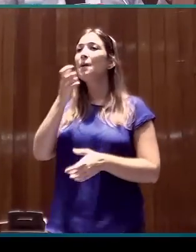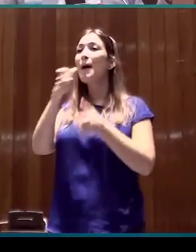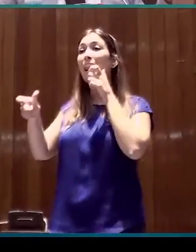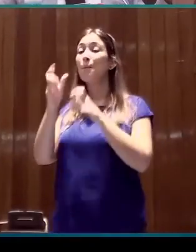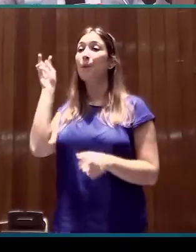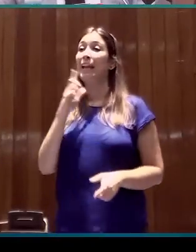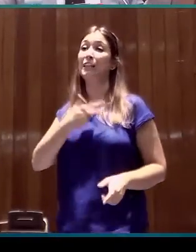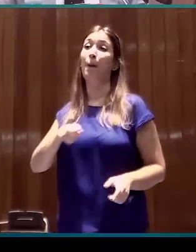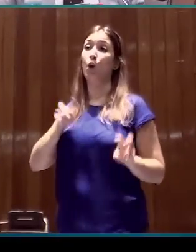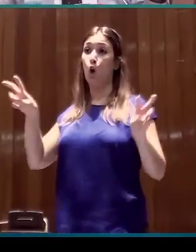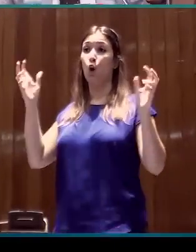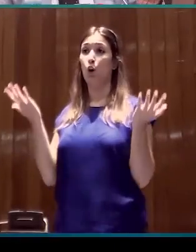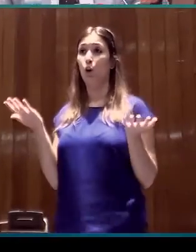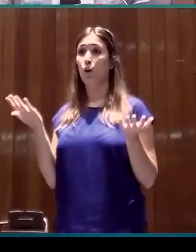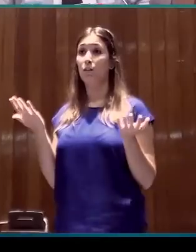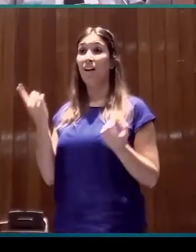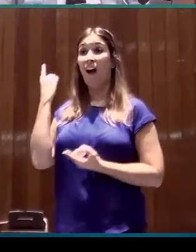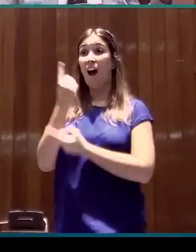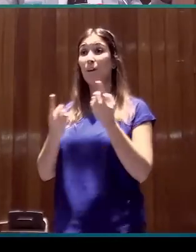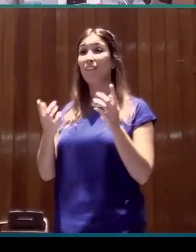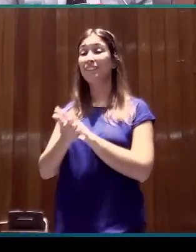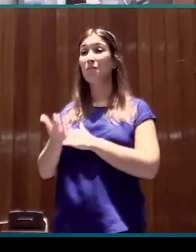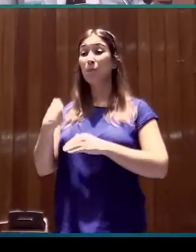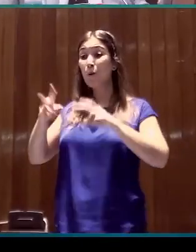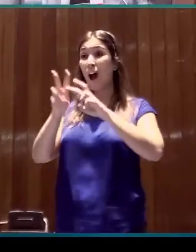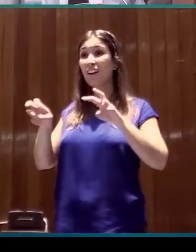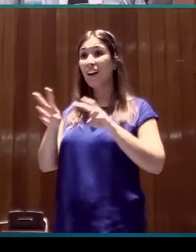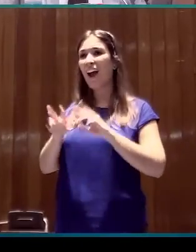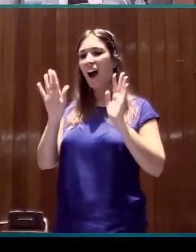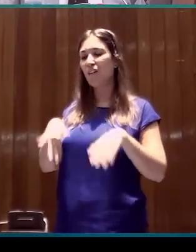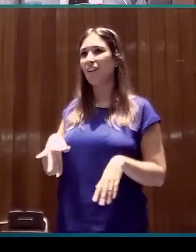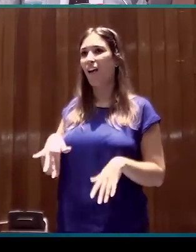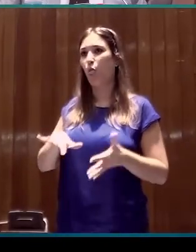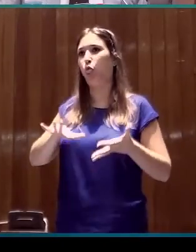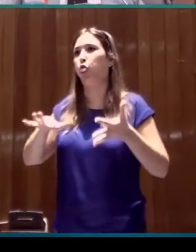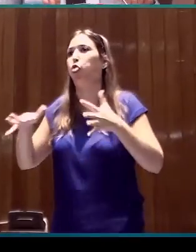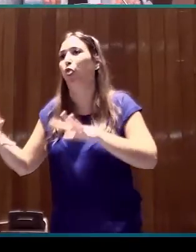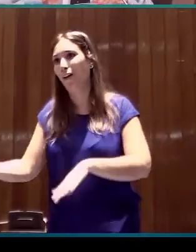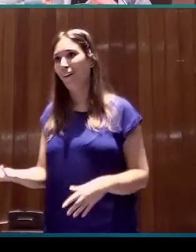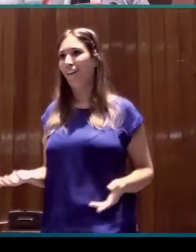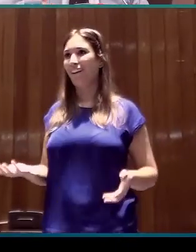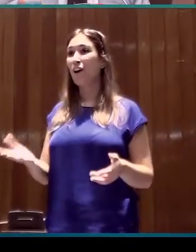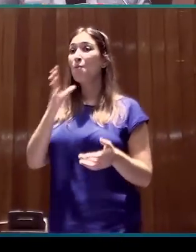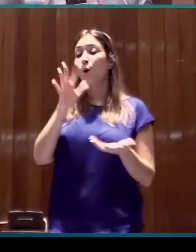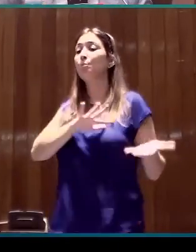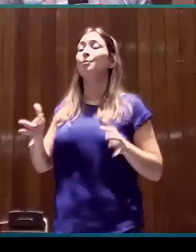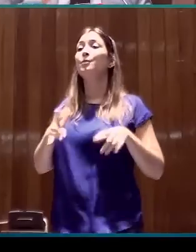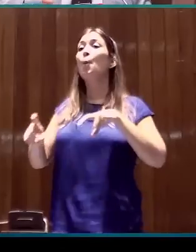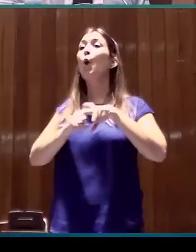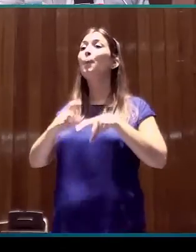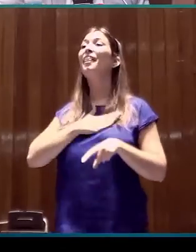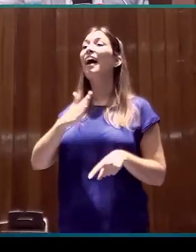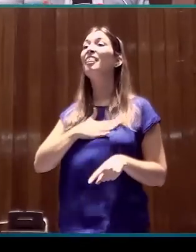español, con lo cual muchas veces deformamos el análisis a causa de las transcripciones que hemos hecho porque estamos transfiriendo propiedades